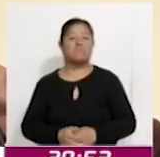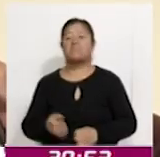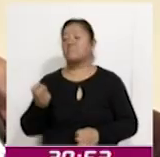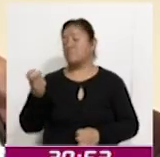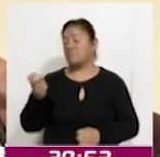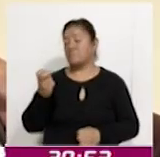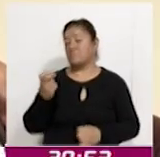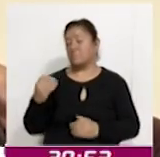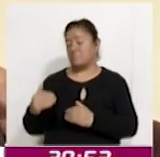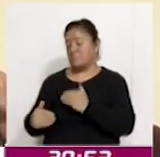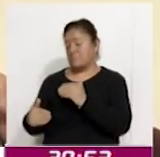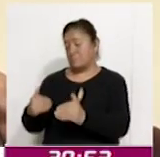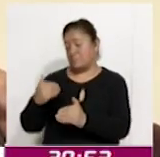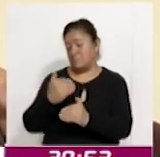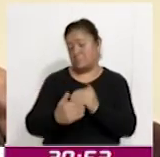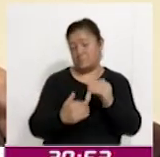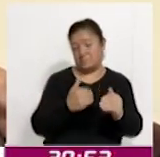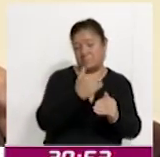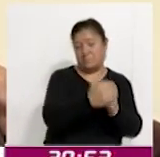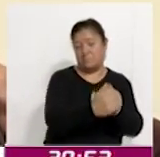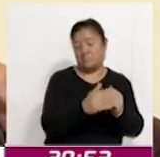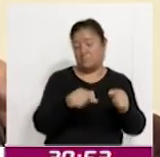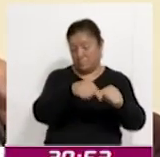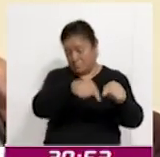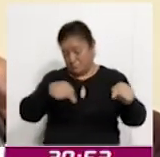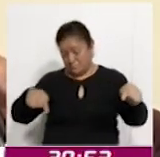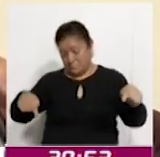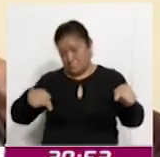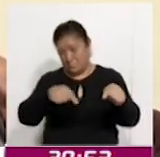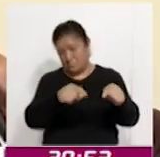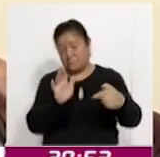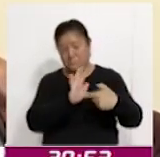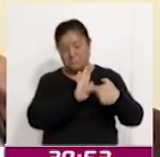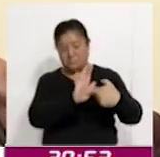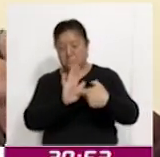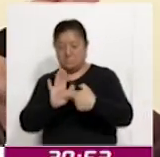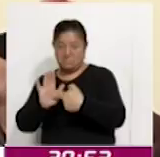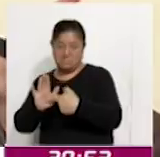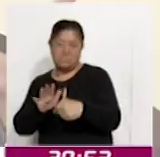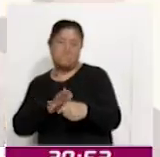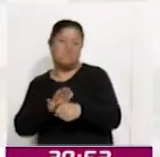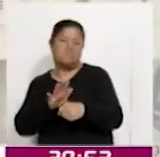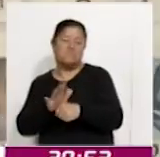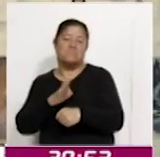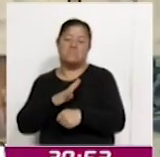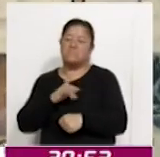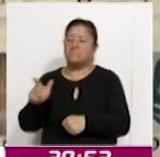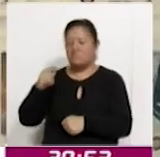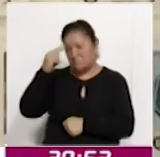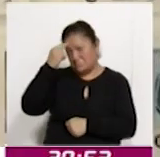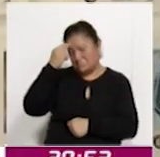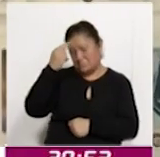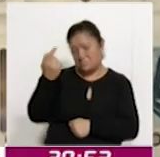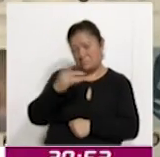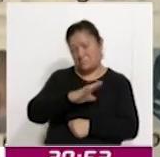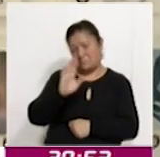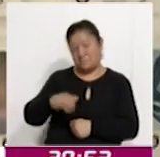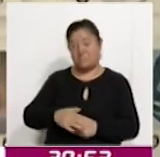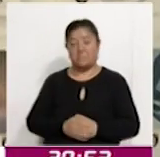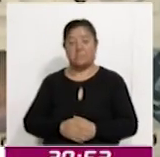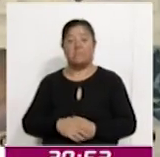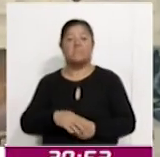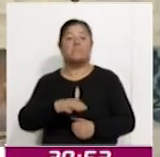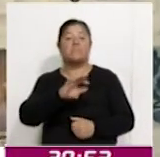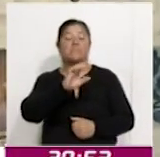pues quería ver cuál sería el mundo de Leonora a través de la muerte. Cabe destacar que el 30%